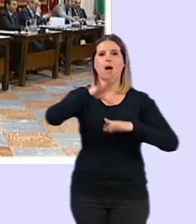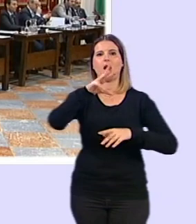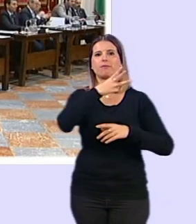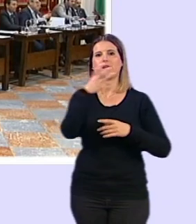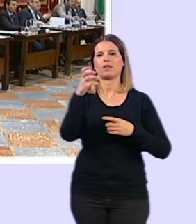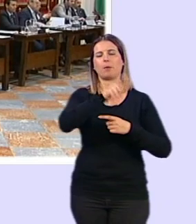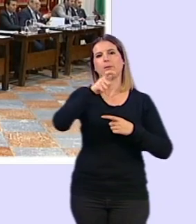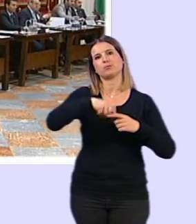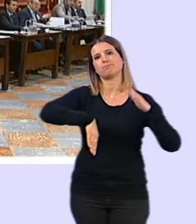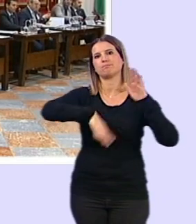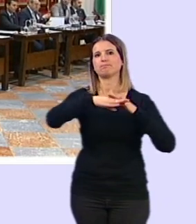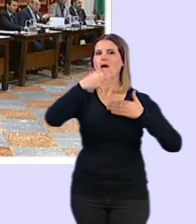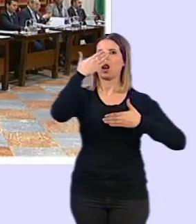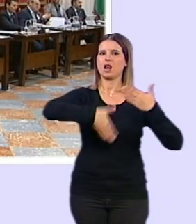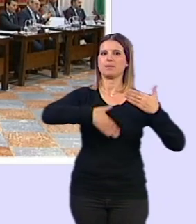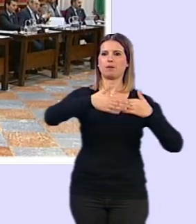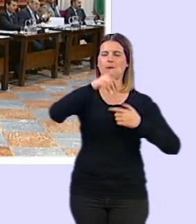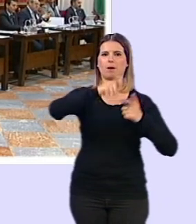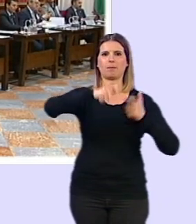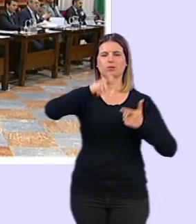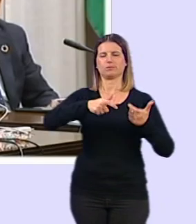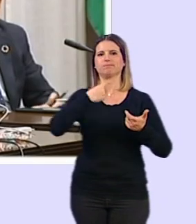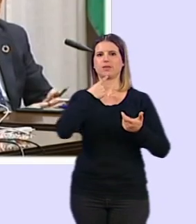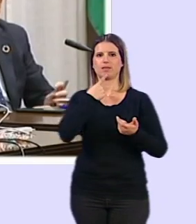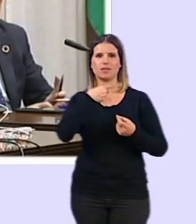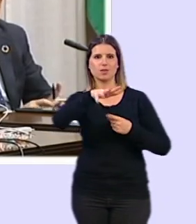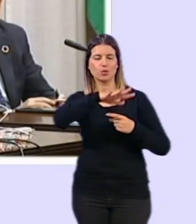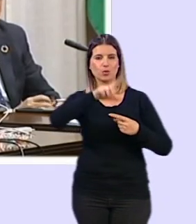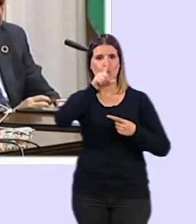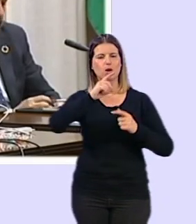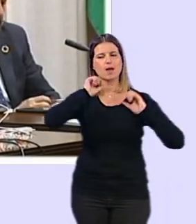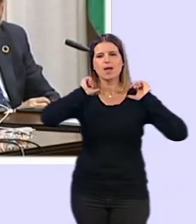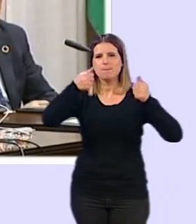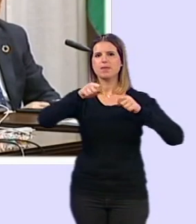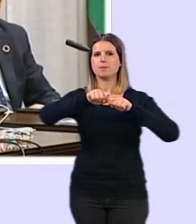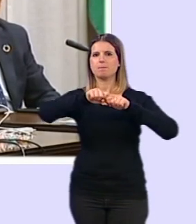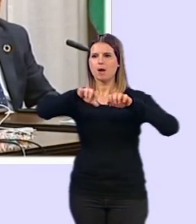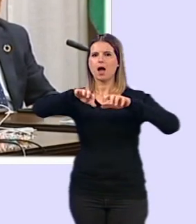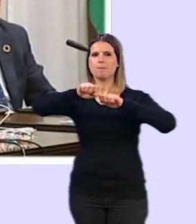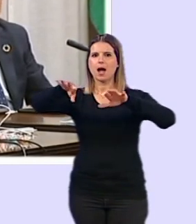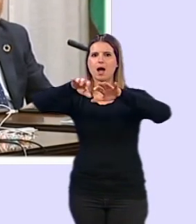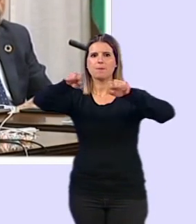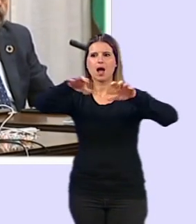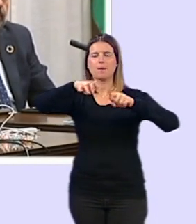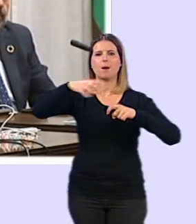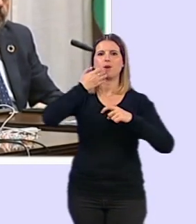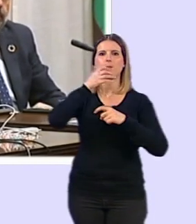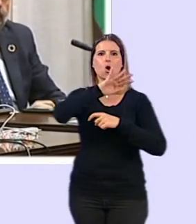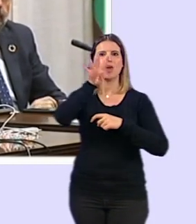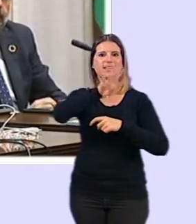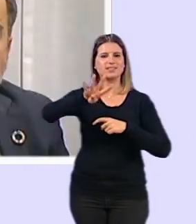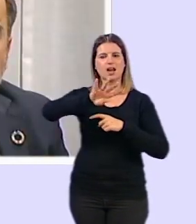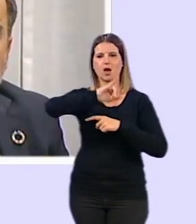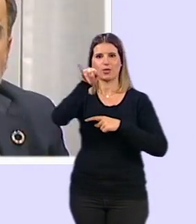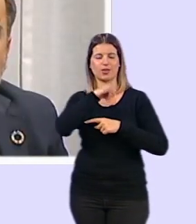estipuladas por el Ayuntamiento para los barrios de esta zona, según afirma, y que empieza a extenderse al resto de barrios como Chana y Zaidín, lo que